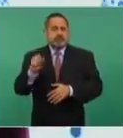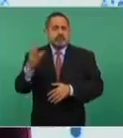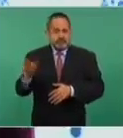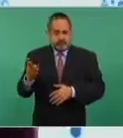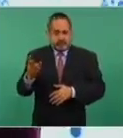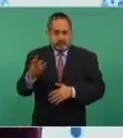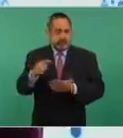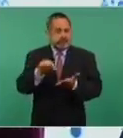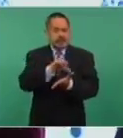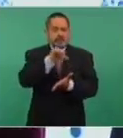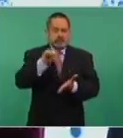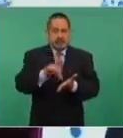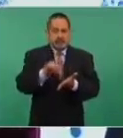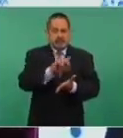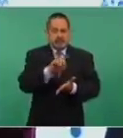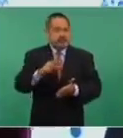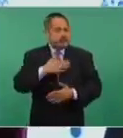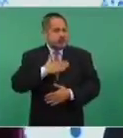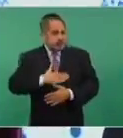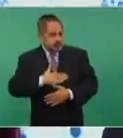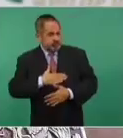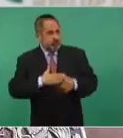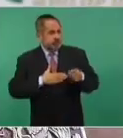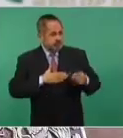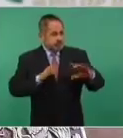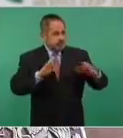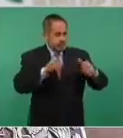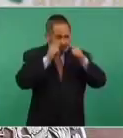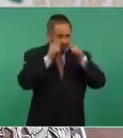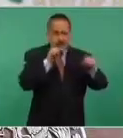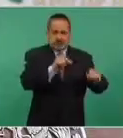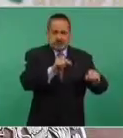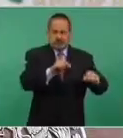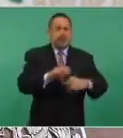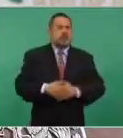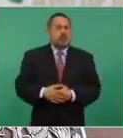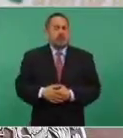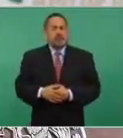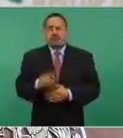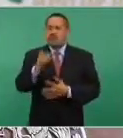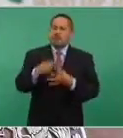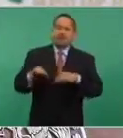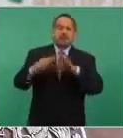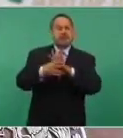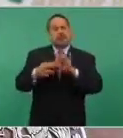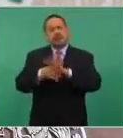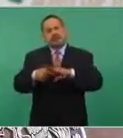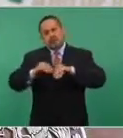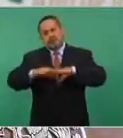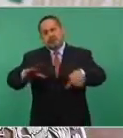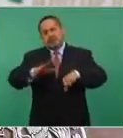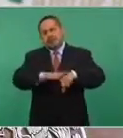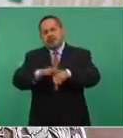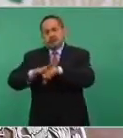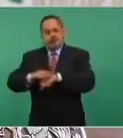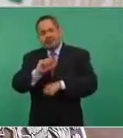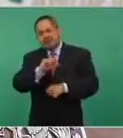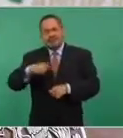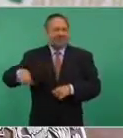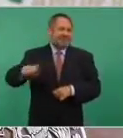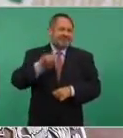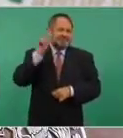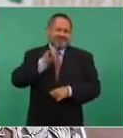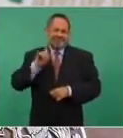para las mujeres. Quiero aprovechar este importante espacio para decirles a las miles de